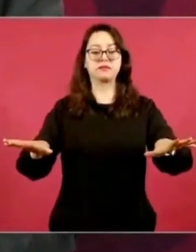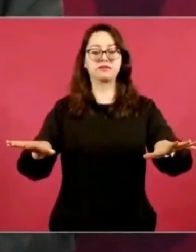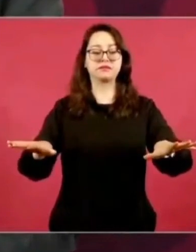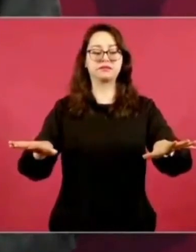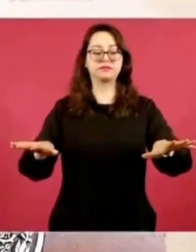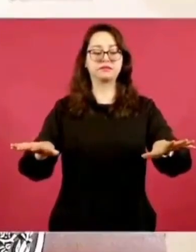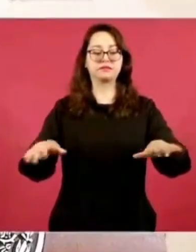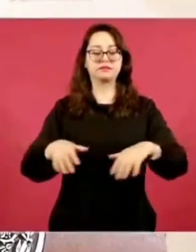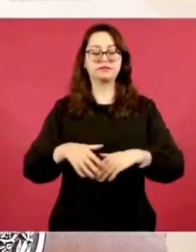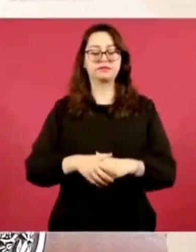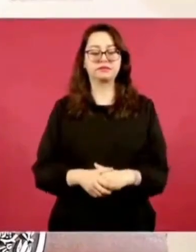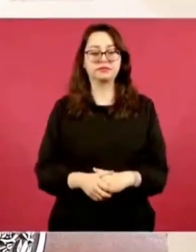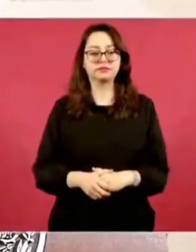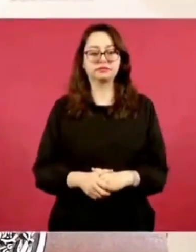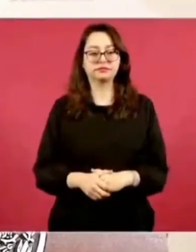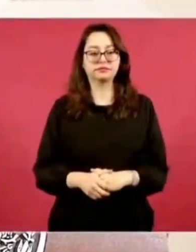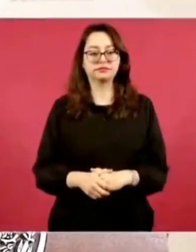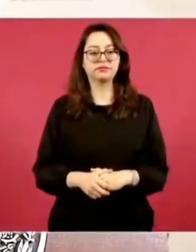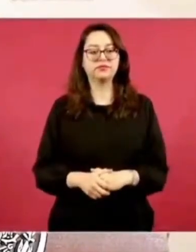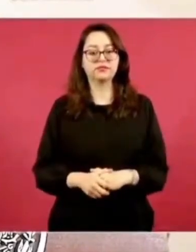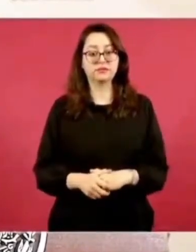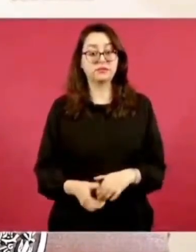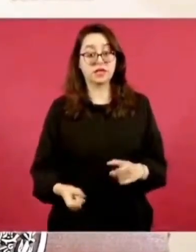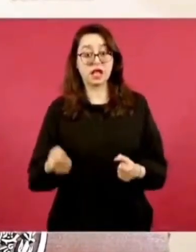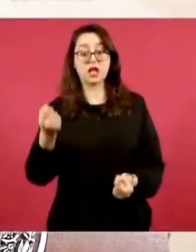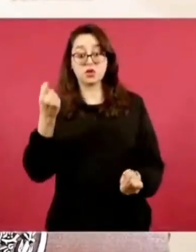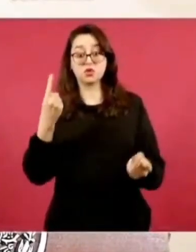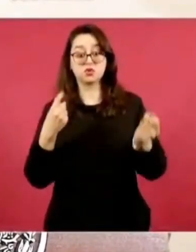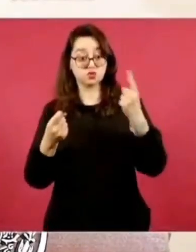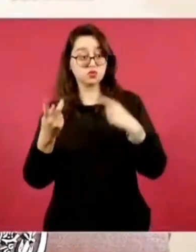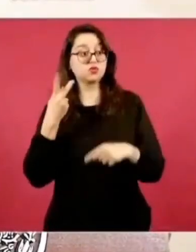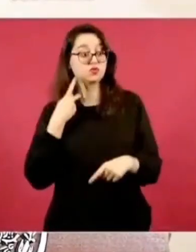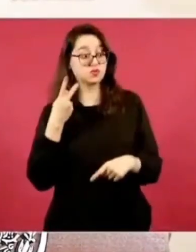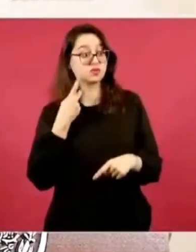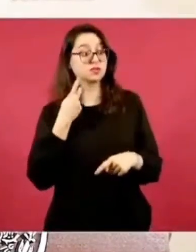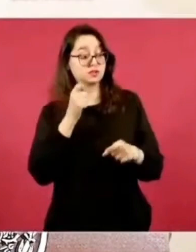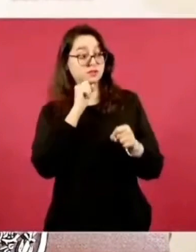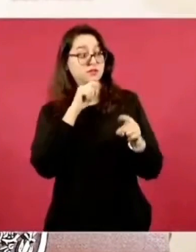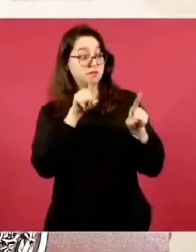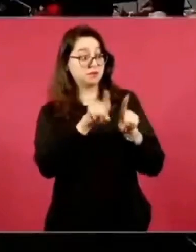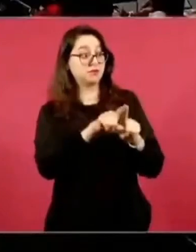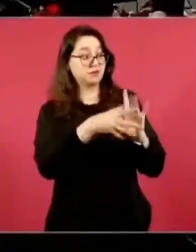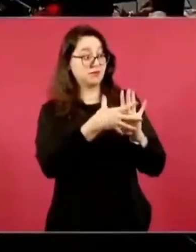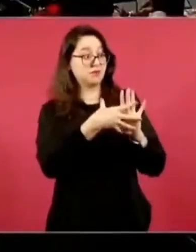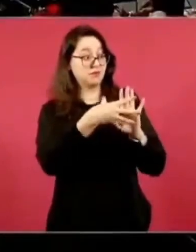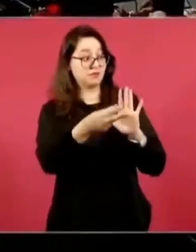y si hubieron políticos, ¿no? Sí. ¿Tienes?